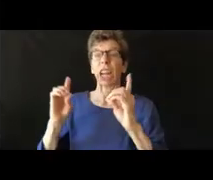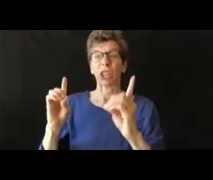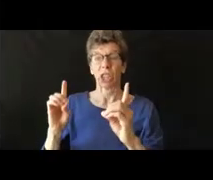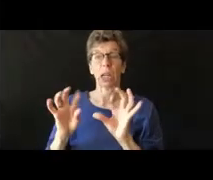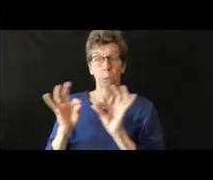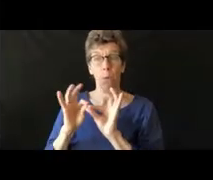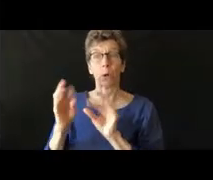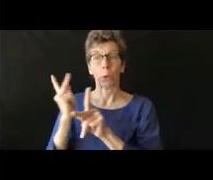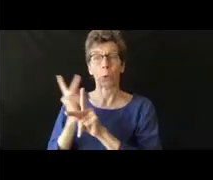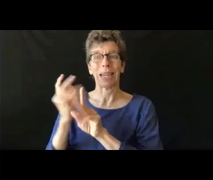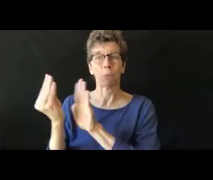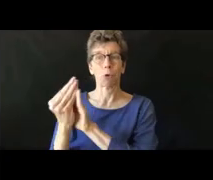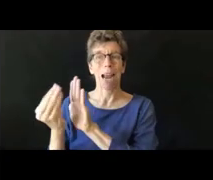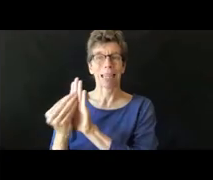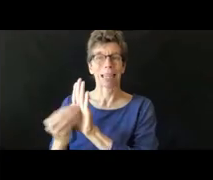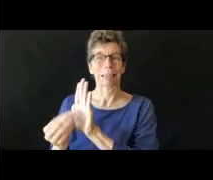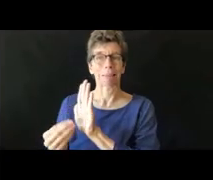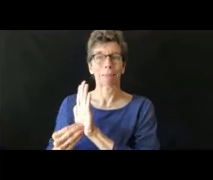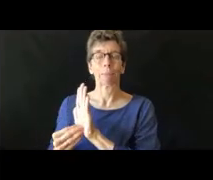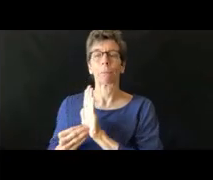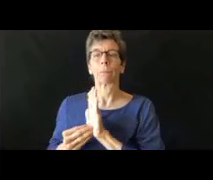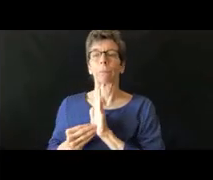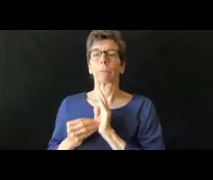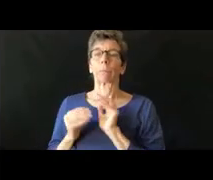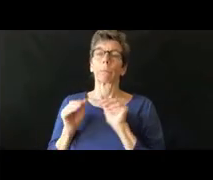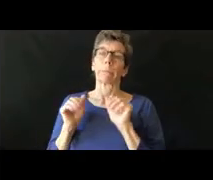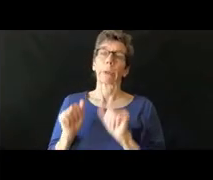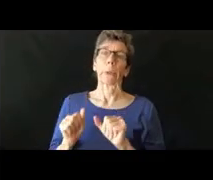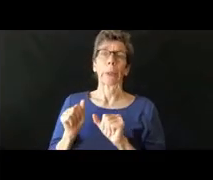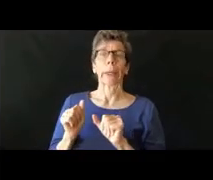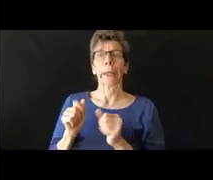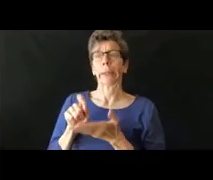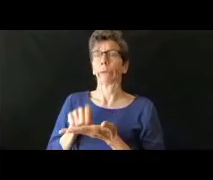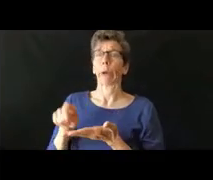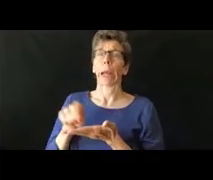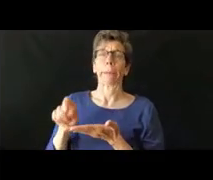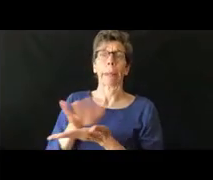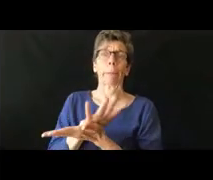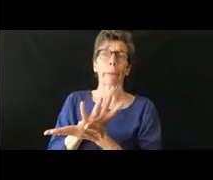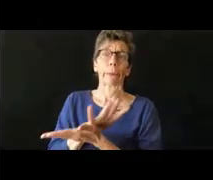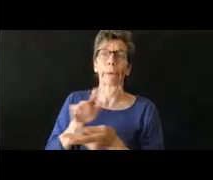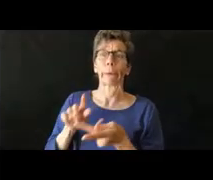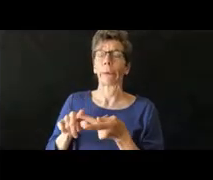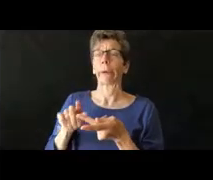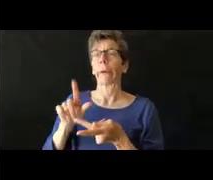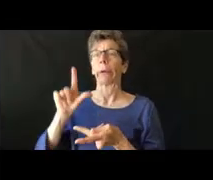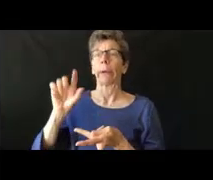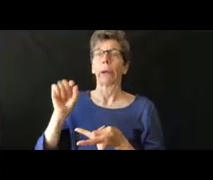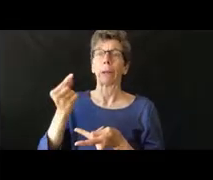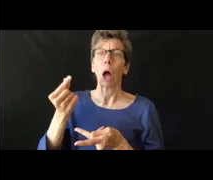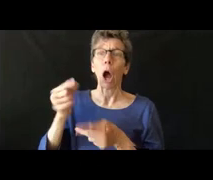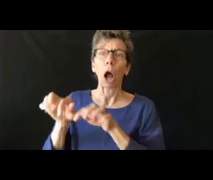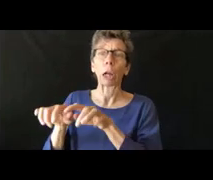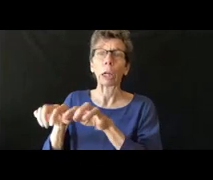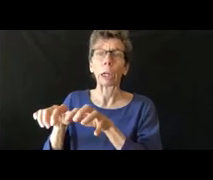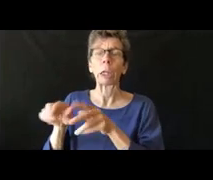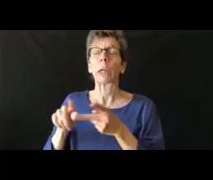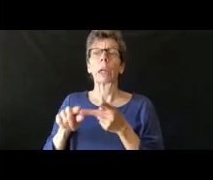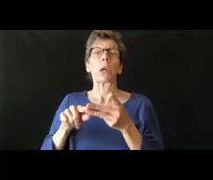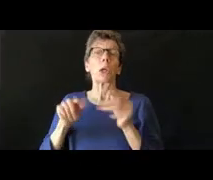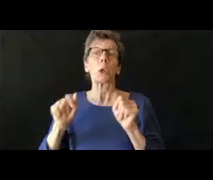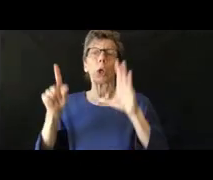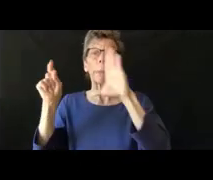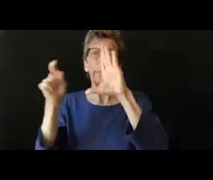y esto se puede hacer ya sea notas por escrito bitácoras hacer videos fotografías